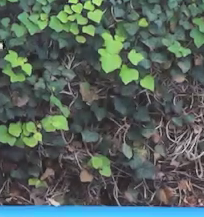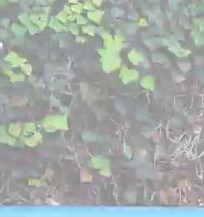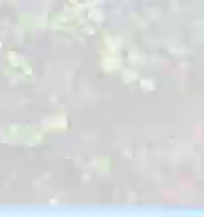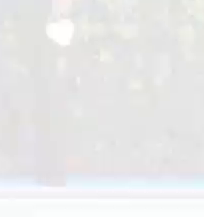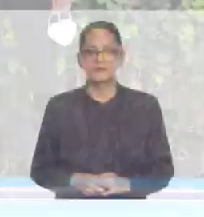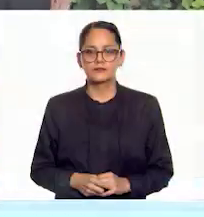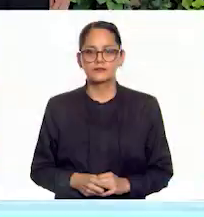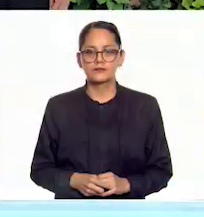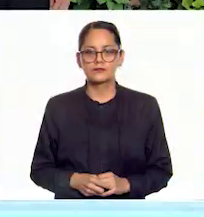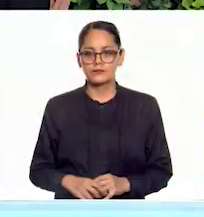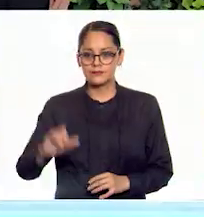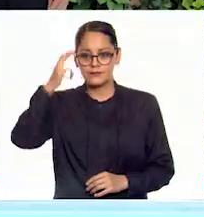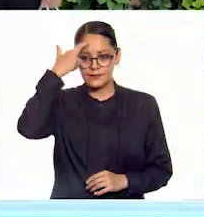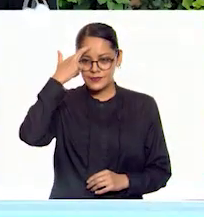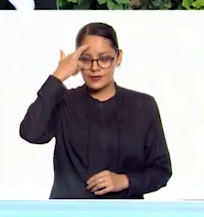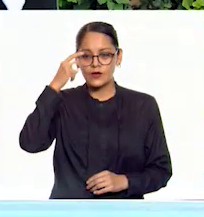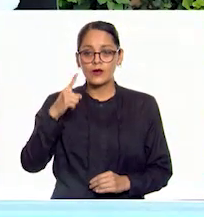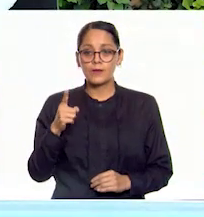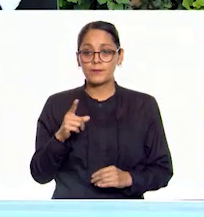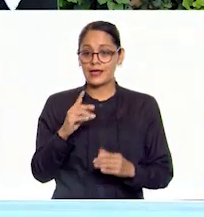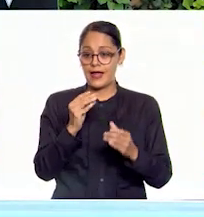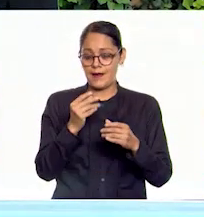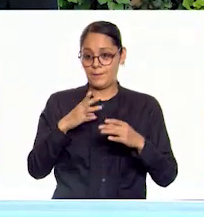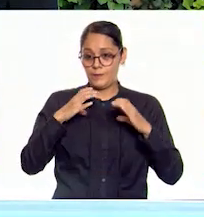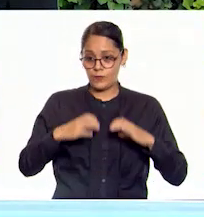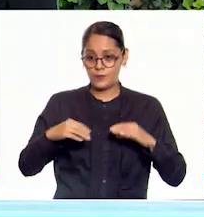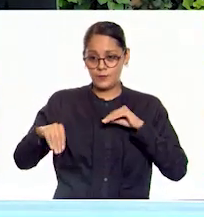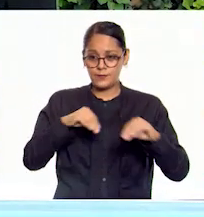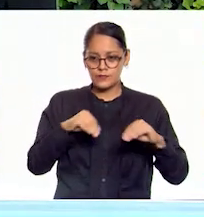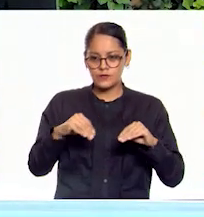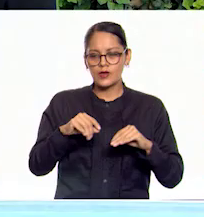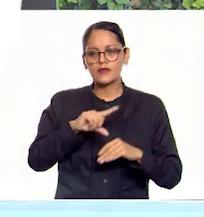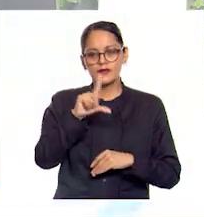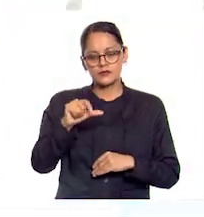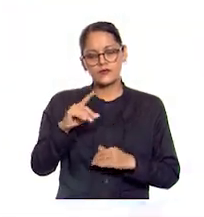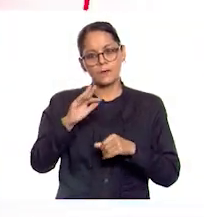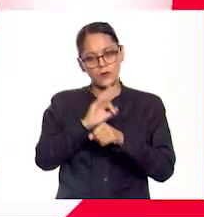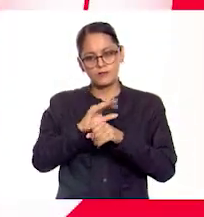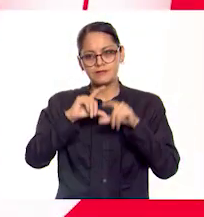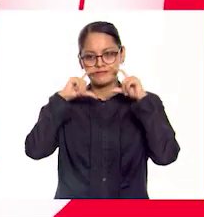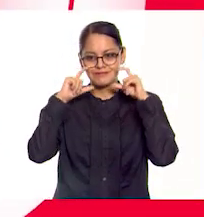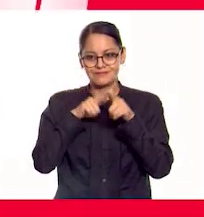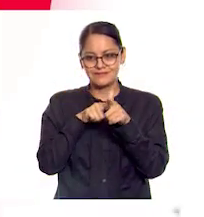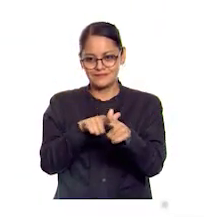muy bien, recuerda, al terminar la activación, no olvides la protección,